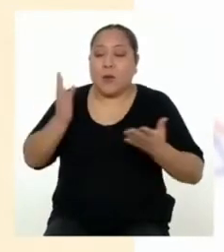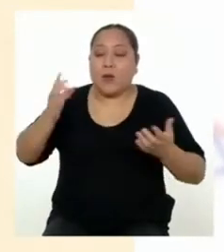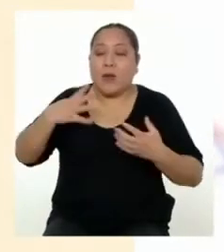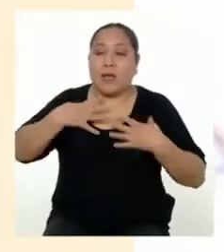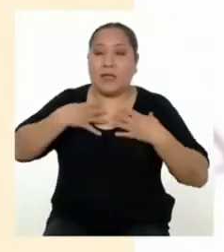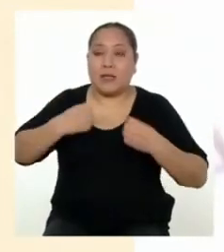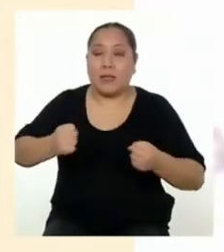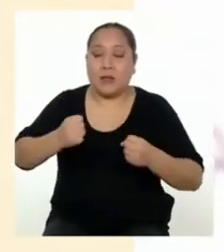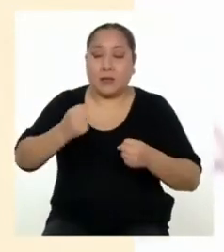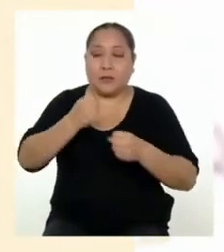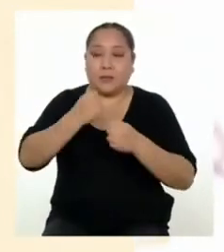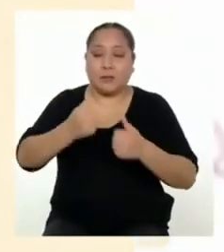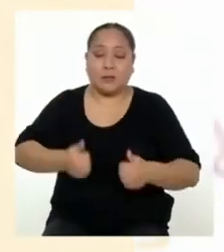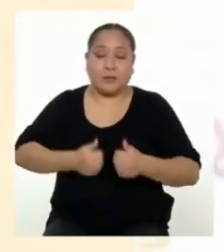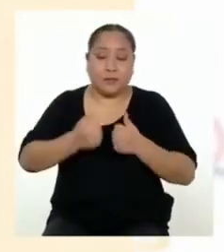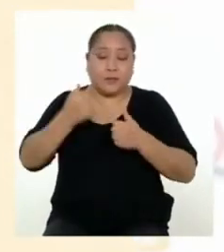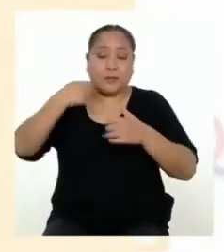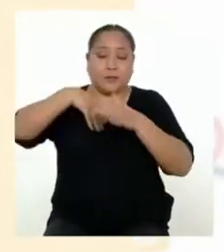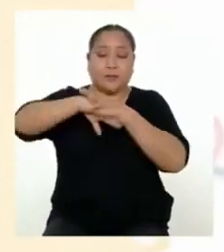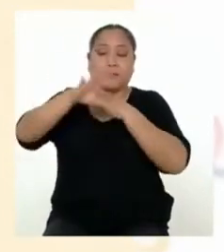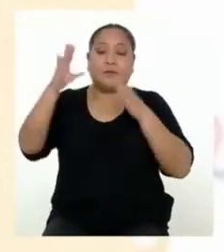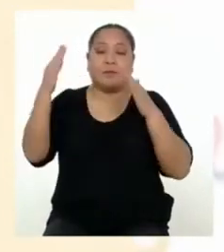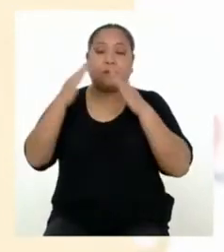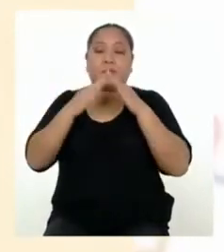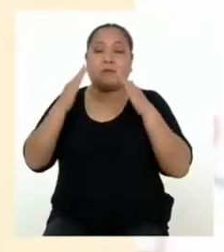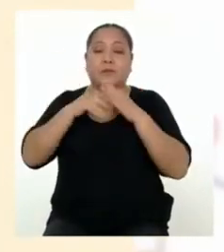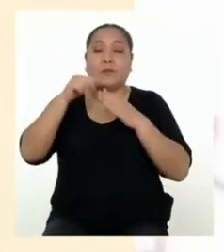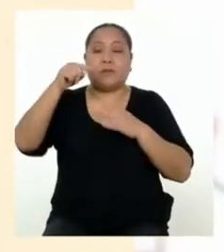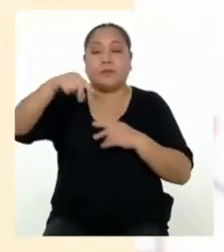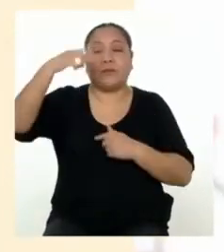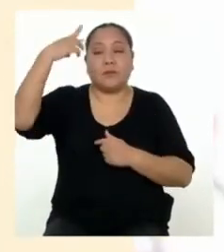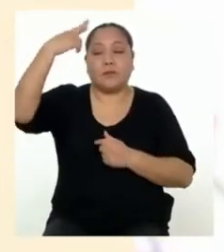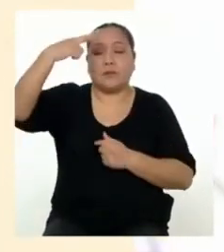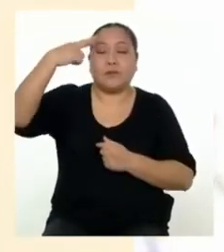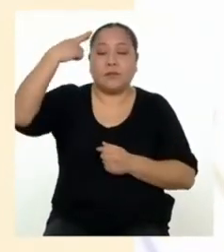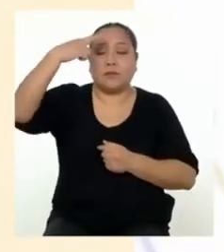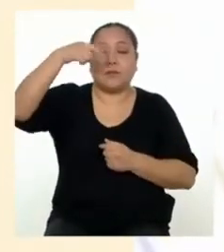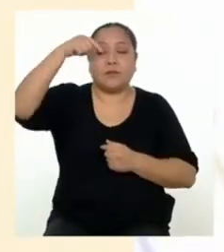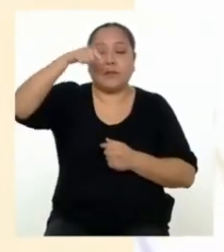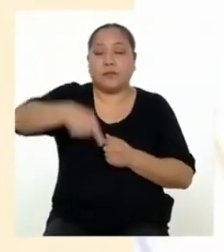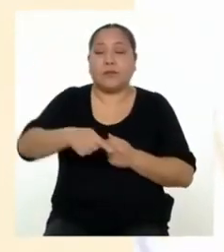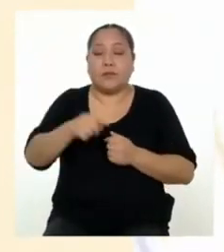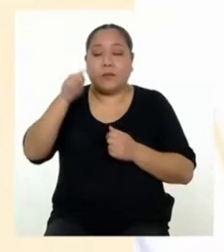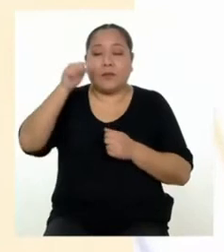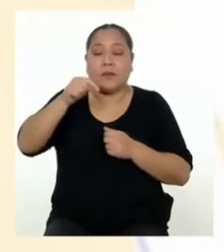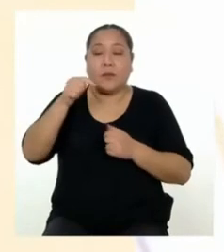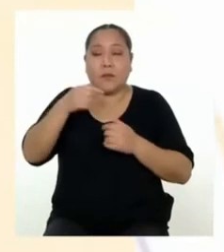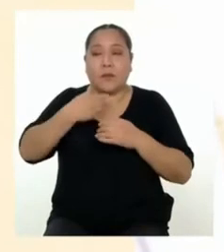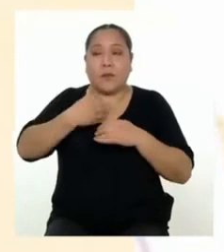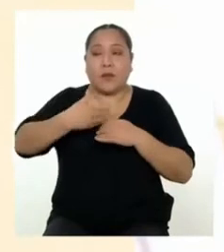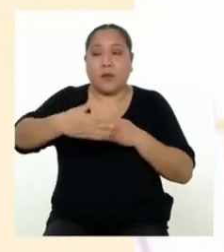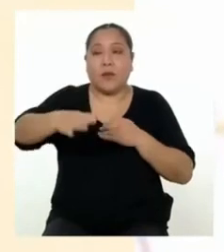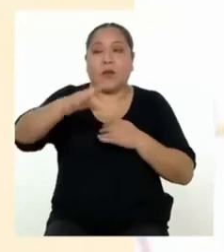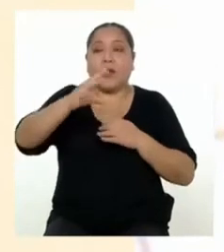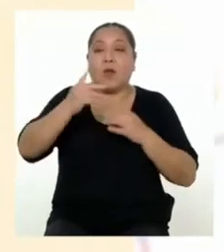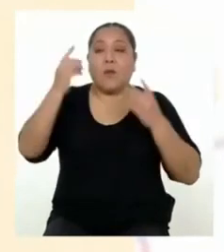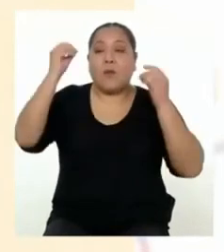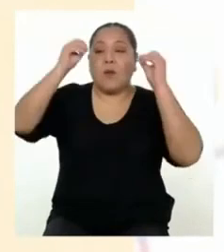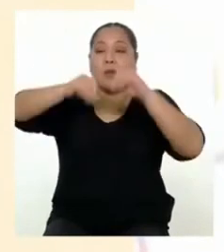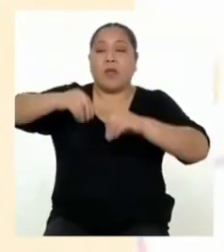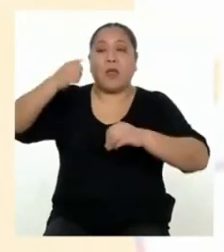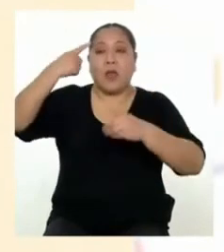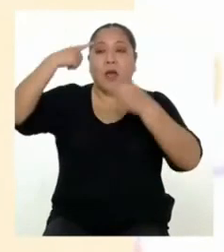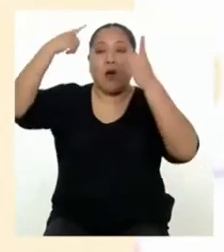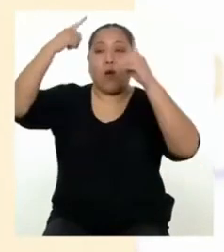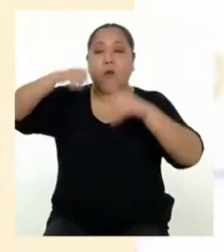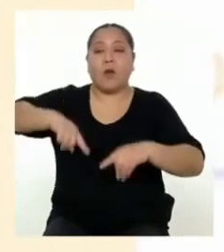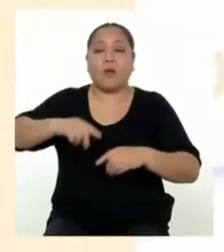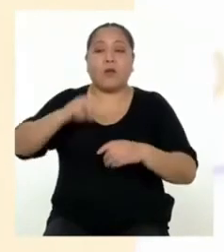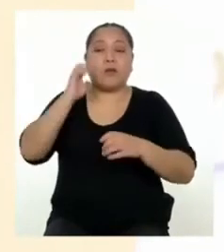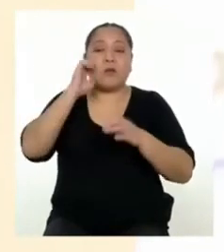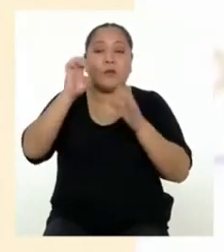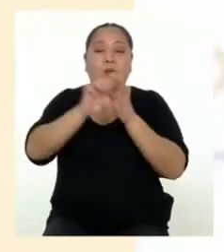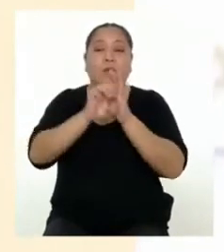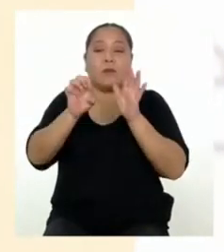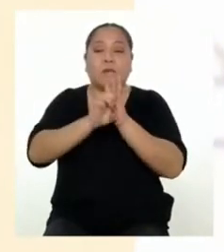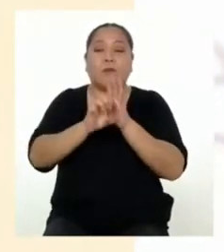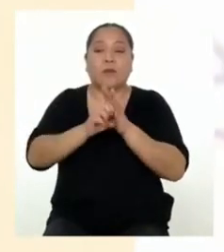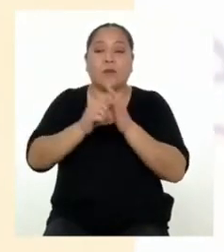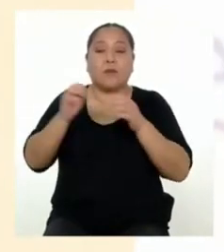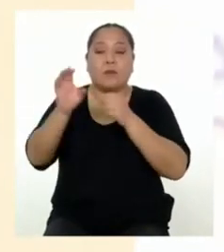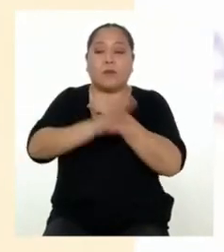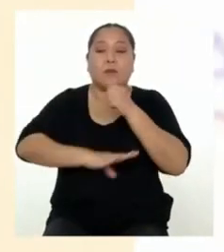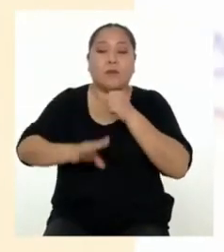convivencia en el hogar. Por ello, a lo largo de este texto se plantearán acuerdos y algunos ejemplos prácticos que permitan